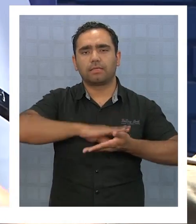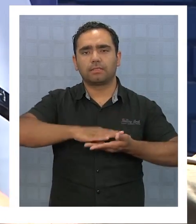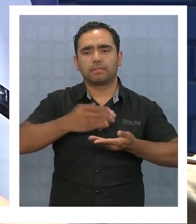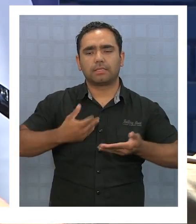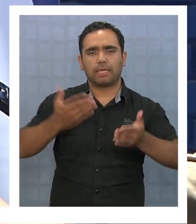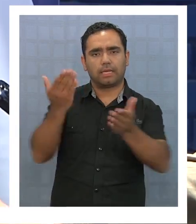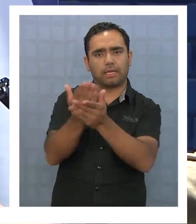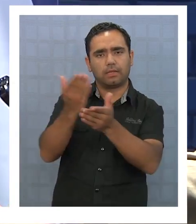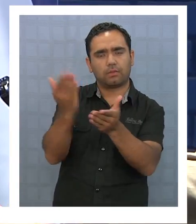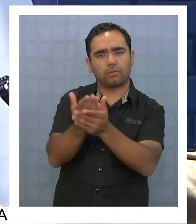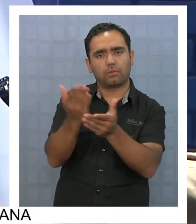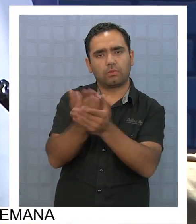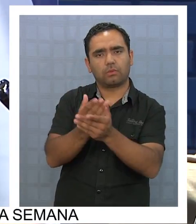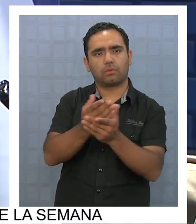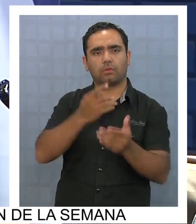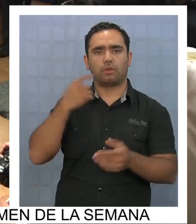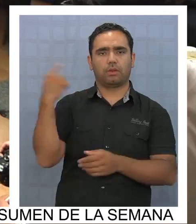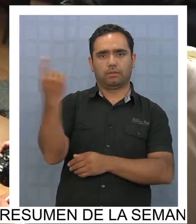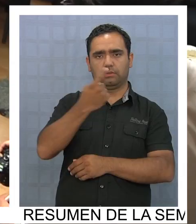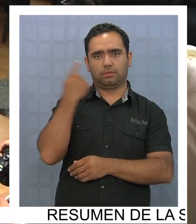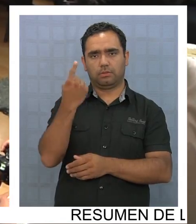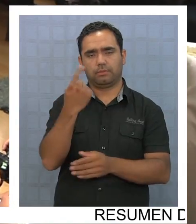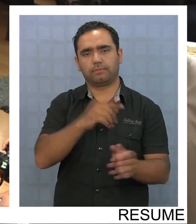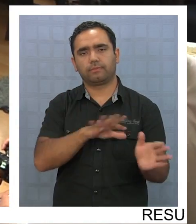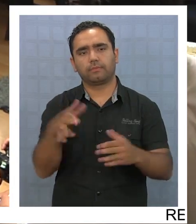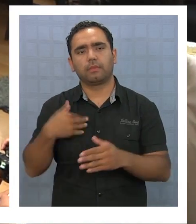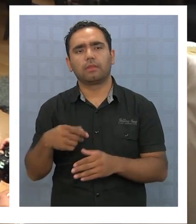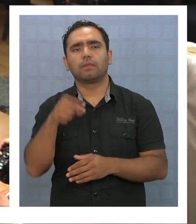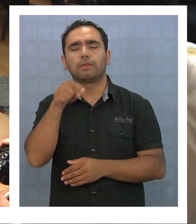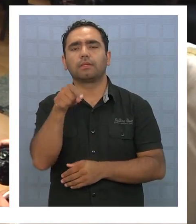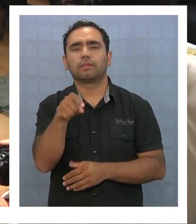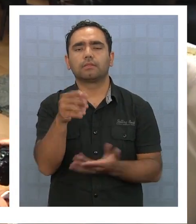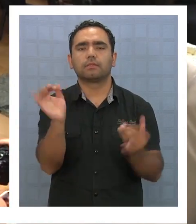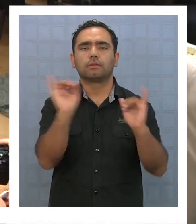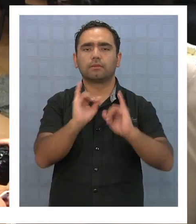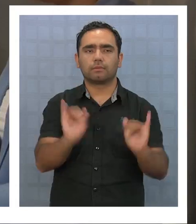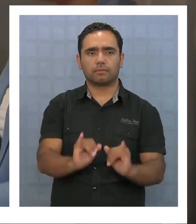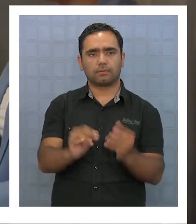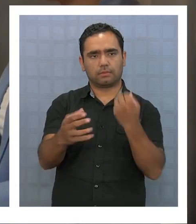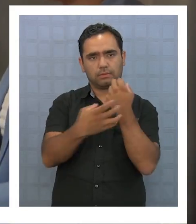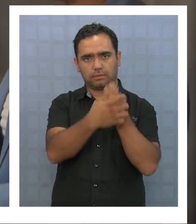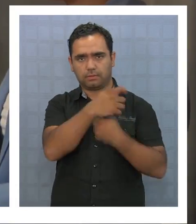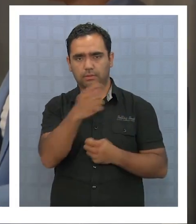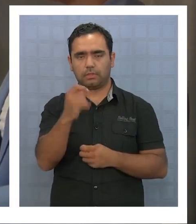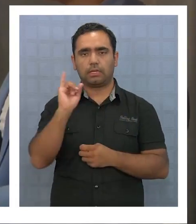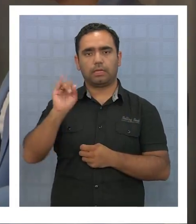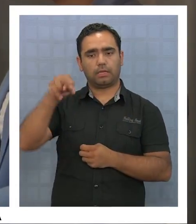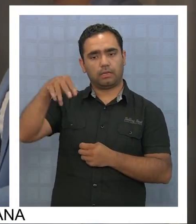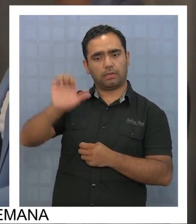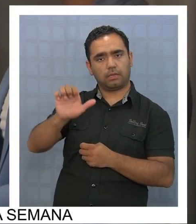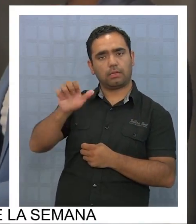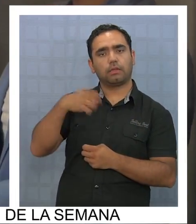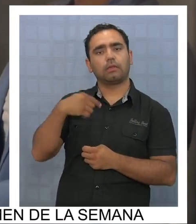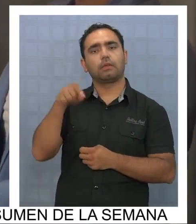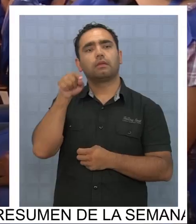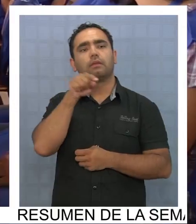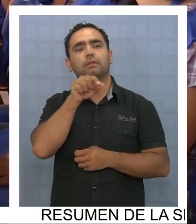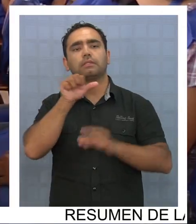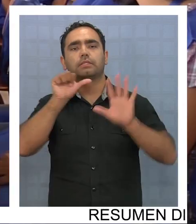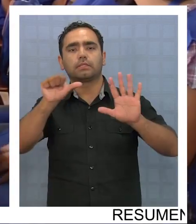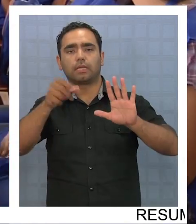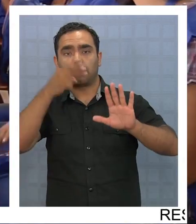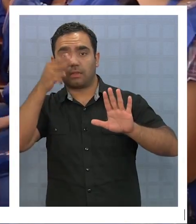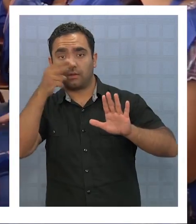estudio estadístico que se realice a nivel nacional. En ese sentido, tanto el gobierno regional como el INE anunciaron que a partir del 6 de